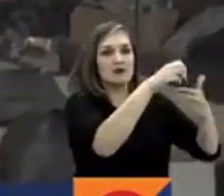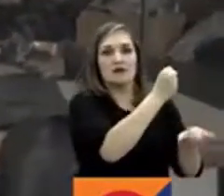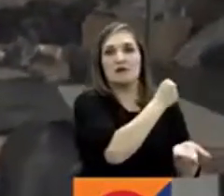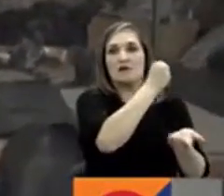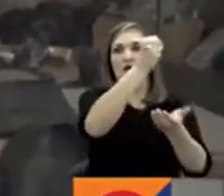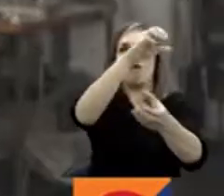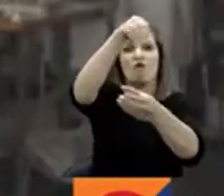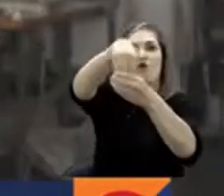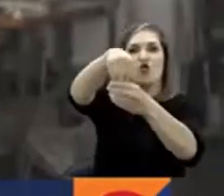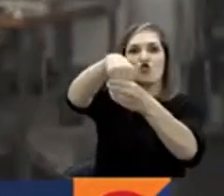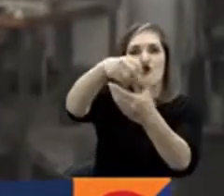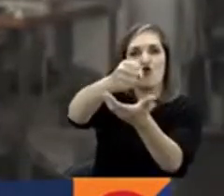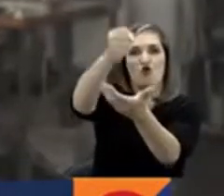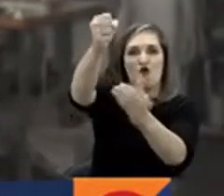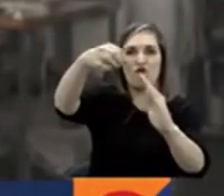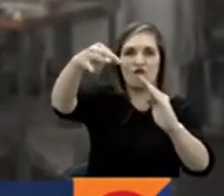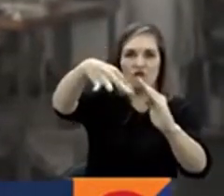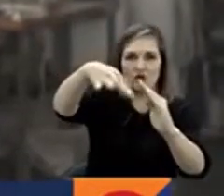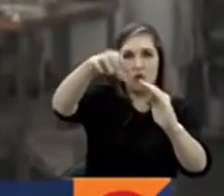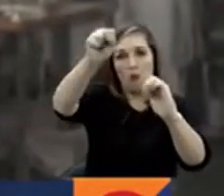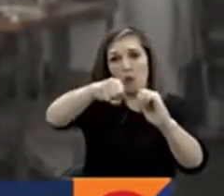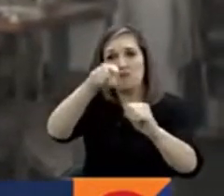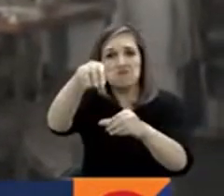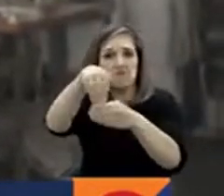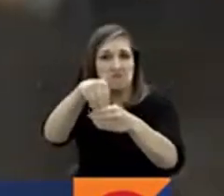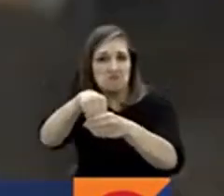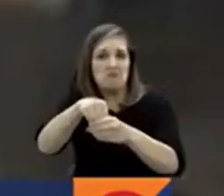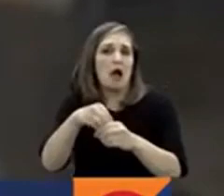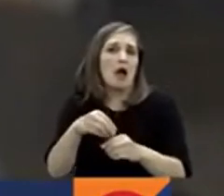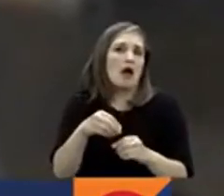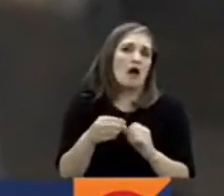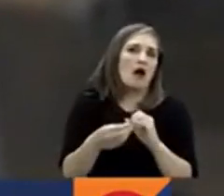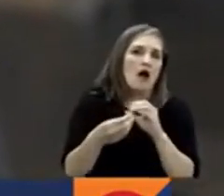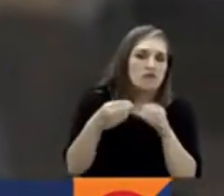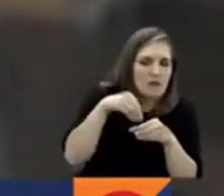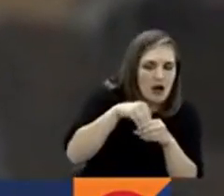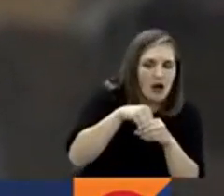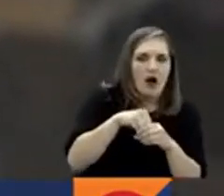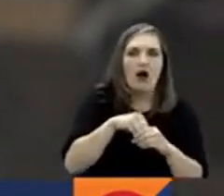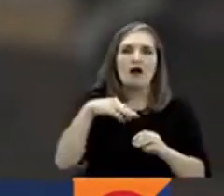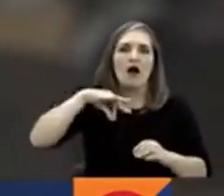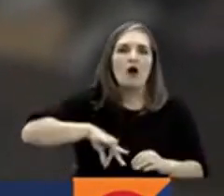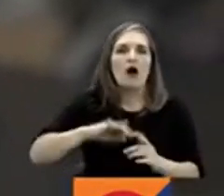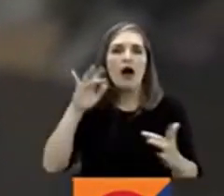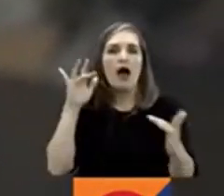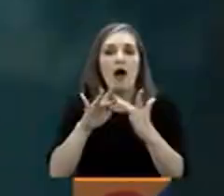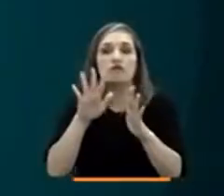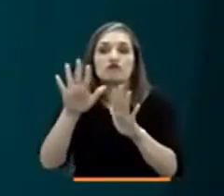empleado eligió. Las cesantías son un ahorro que puede ser invertido en vivienda o educación.